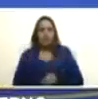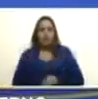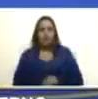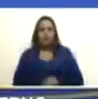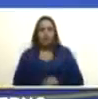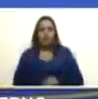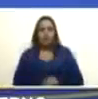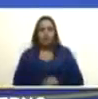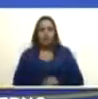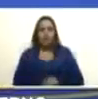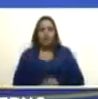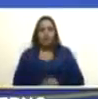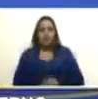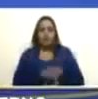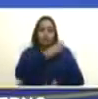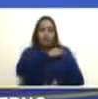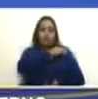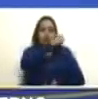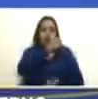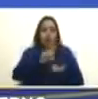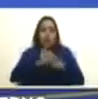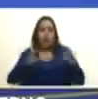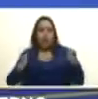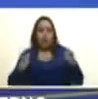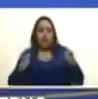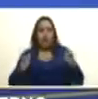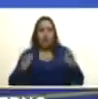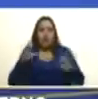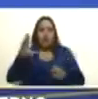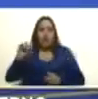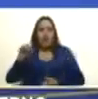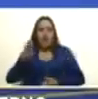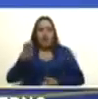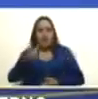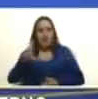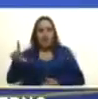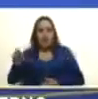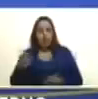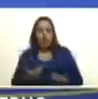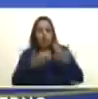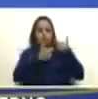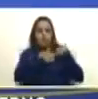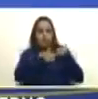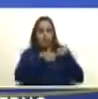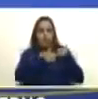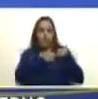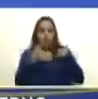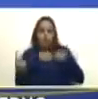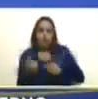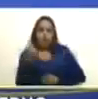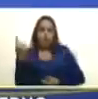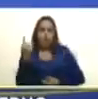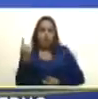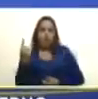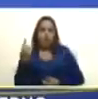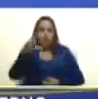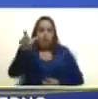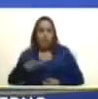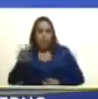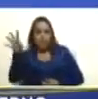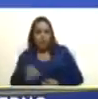al mayor general Rodríguez Cabello como autoridad única de la Guayana